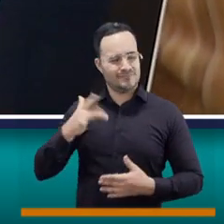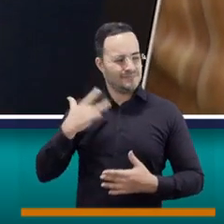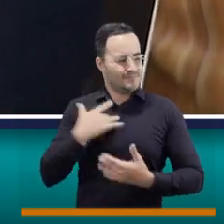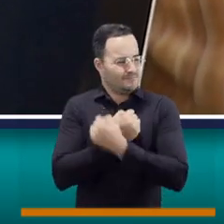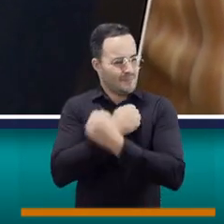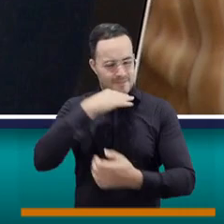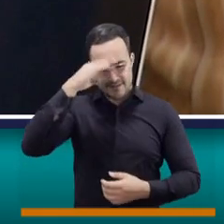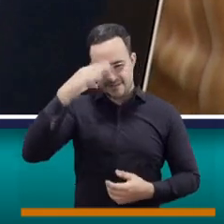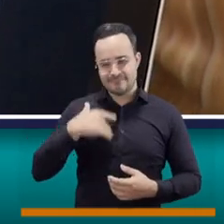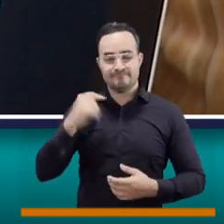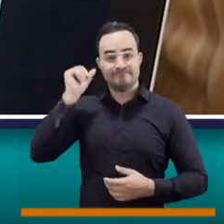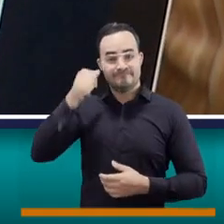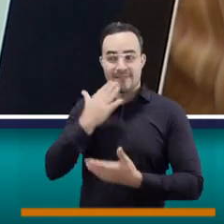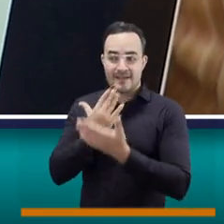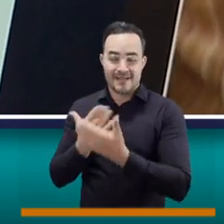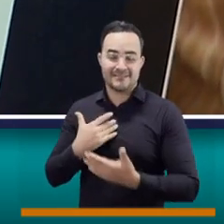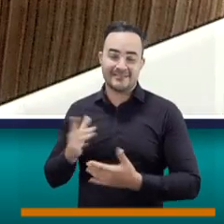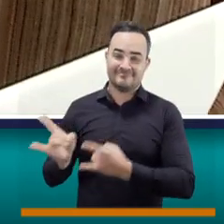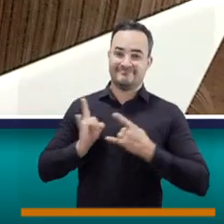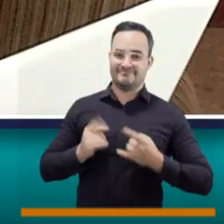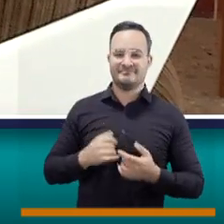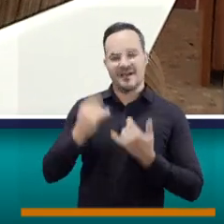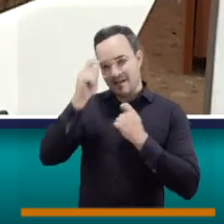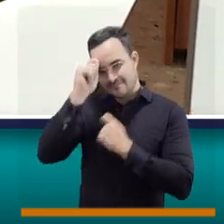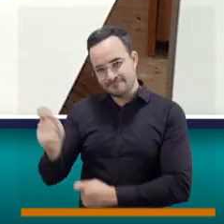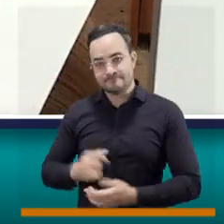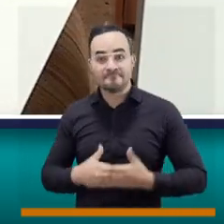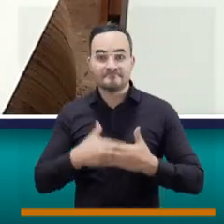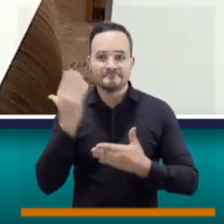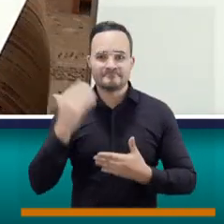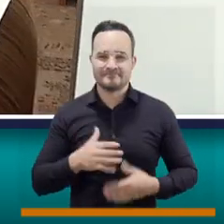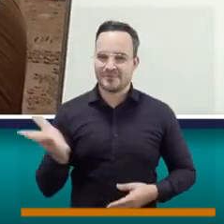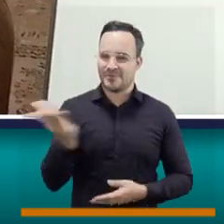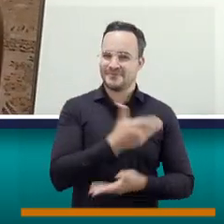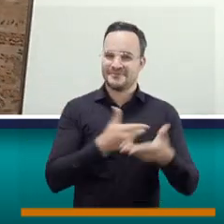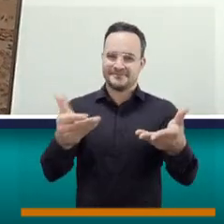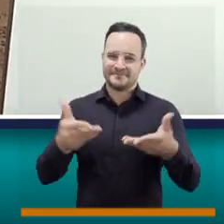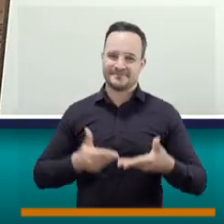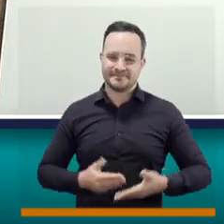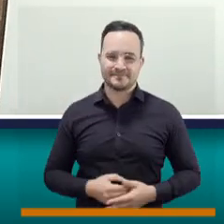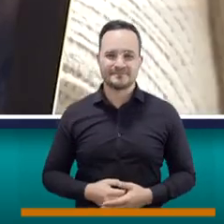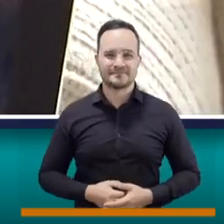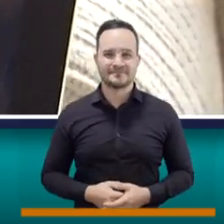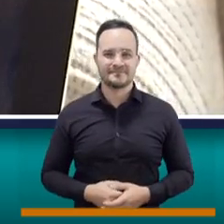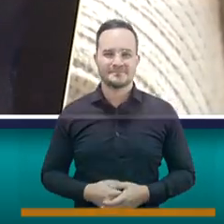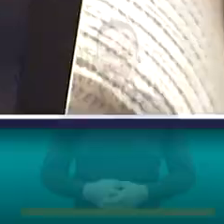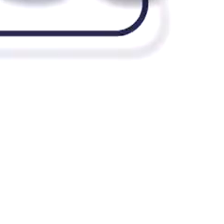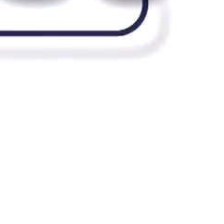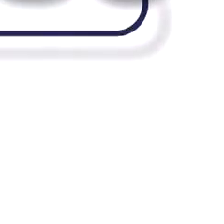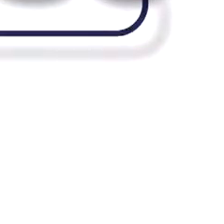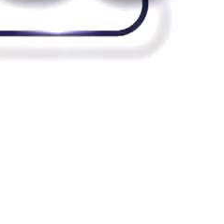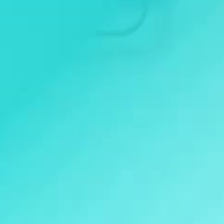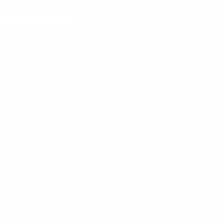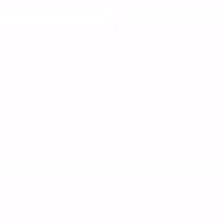y puso a cantar a toda una generación. Empezamos. Bienvenidos.